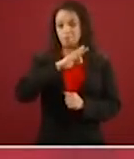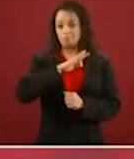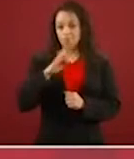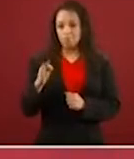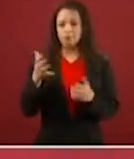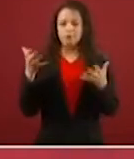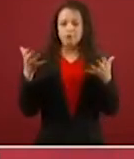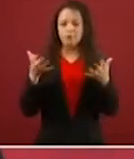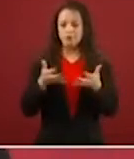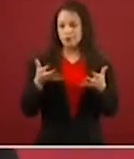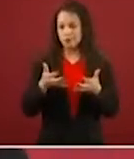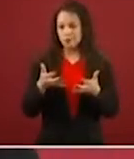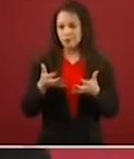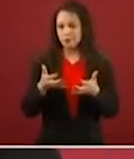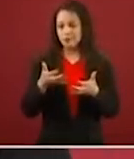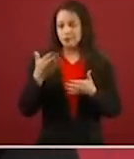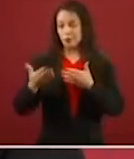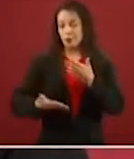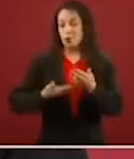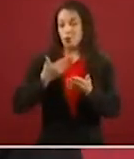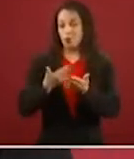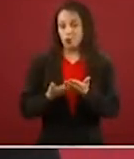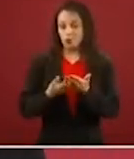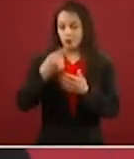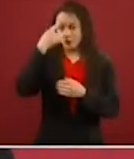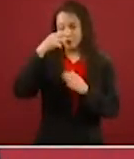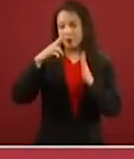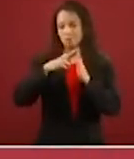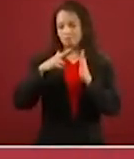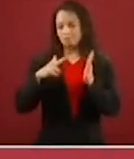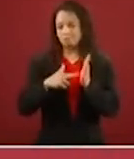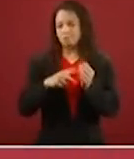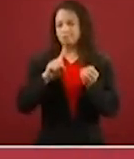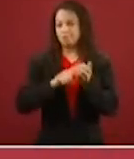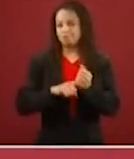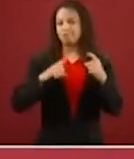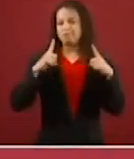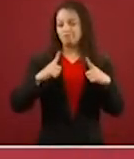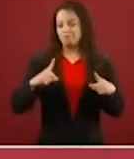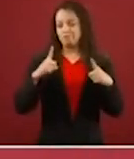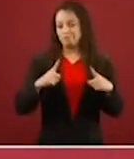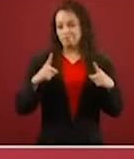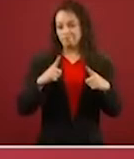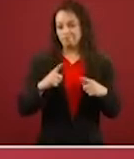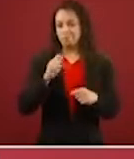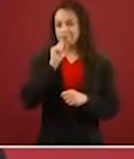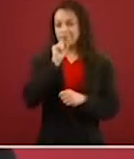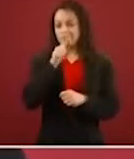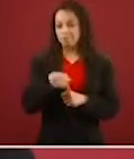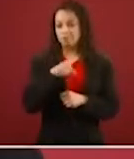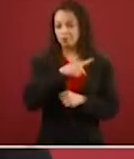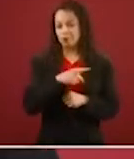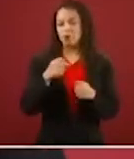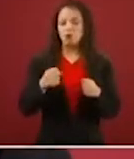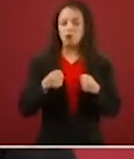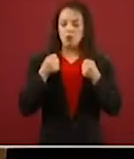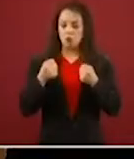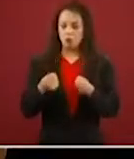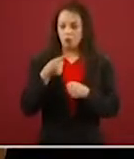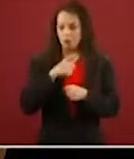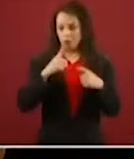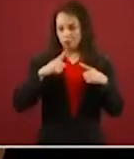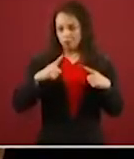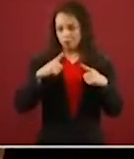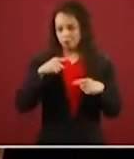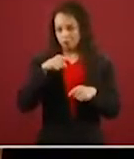la propuesta de reforma judicial emanada del propio Poder Judicial de la